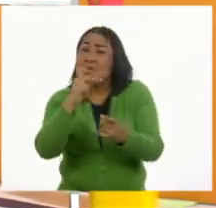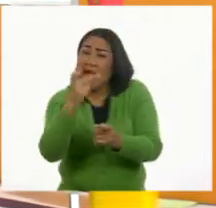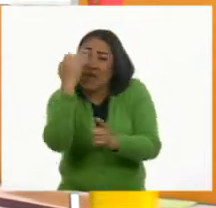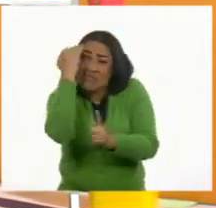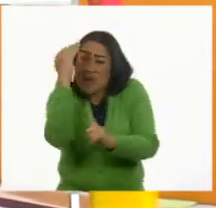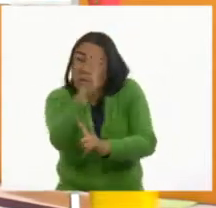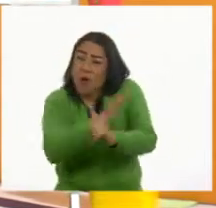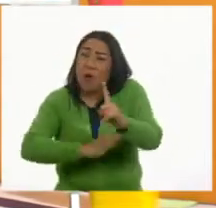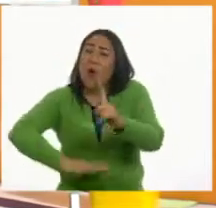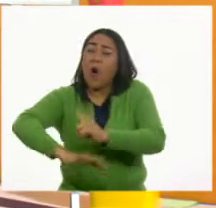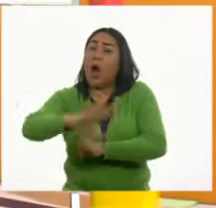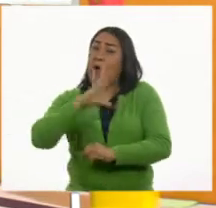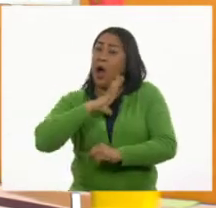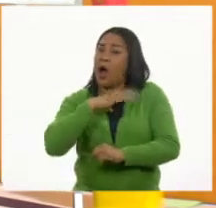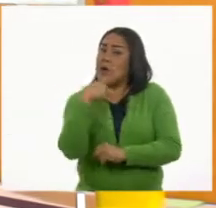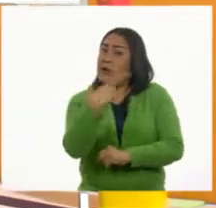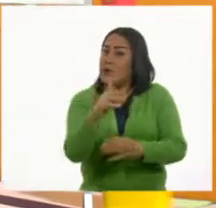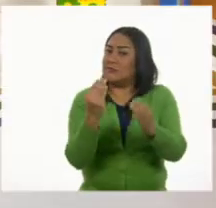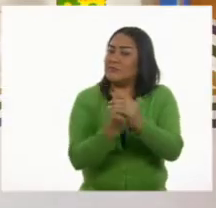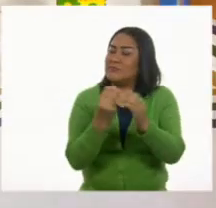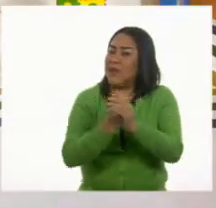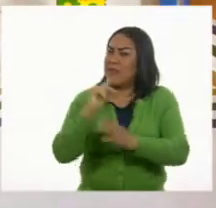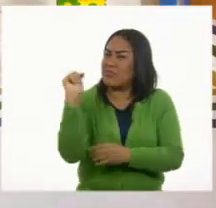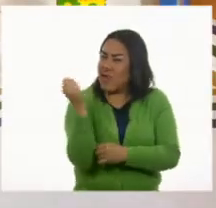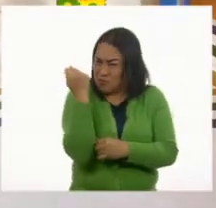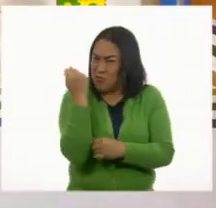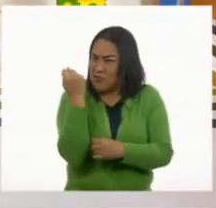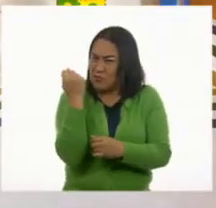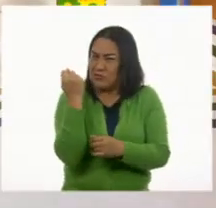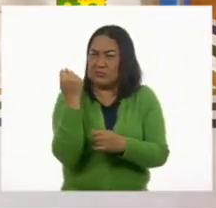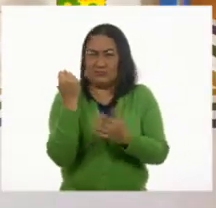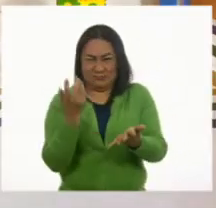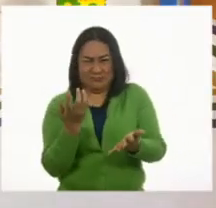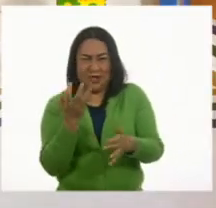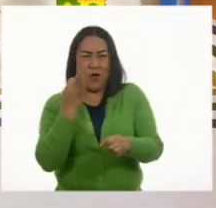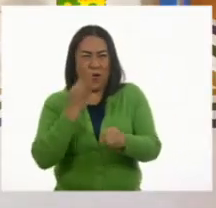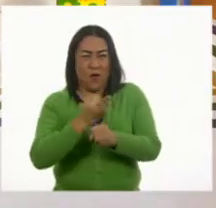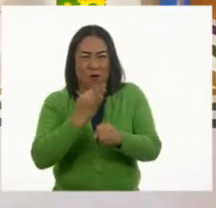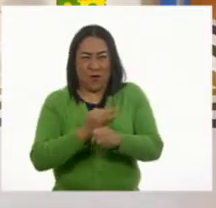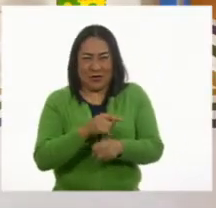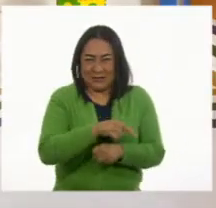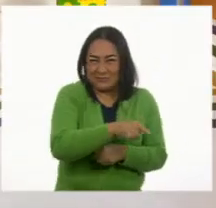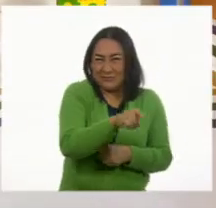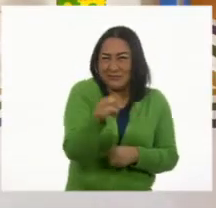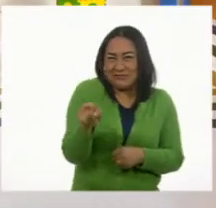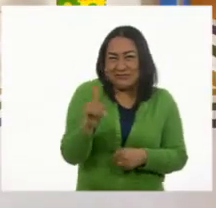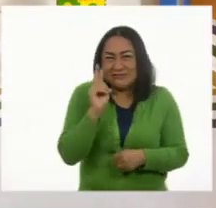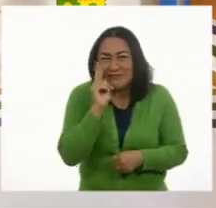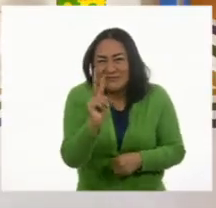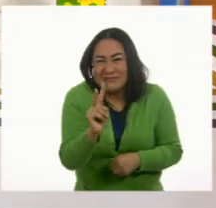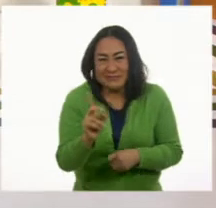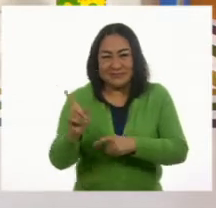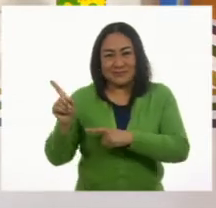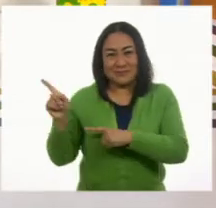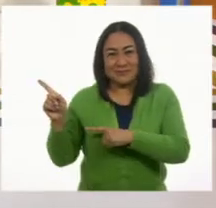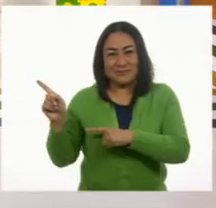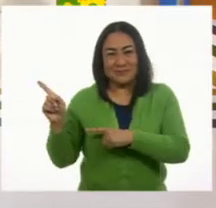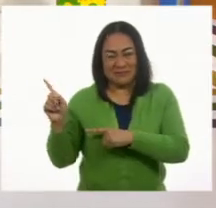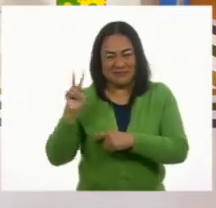tecnología. Ustedes se van a preguntar por qué tenemos estos instrumentos aquí.